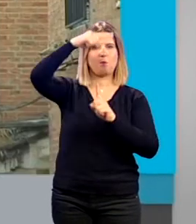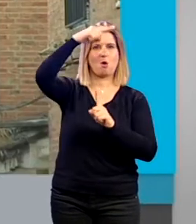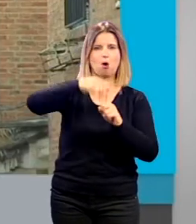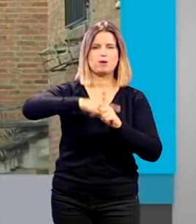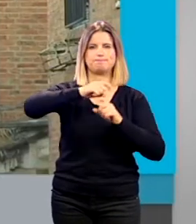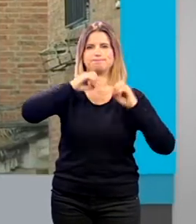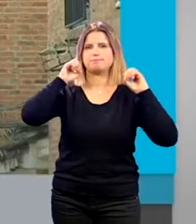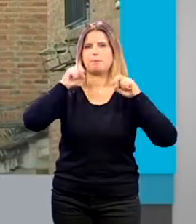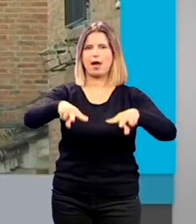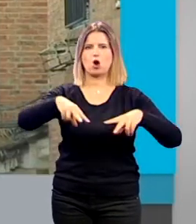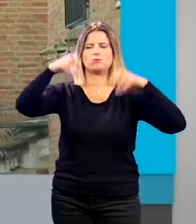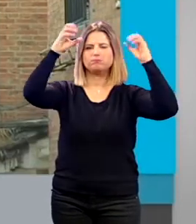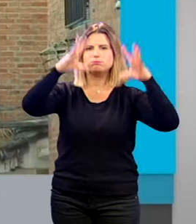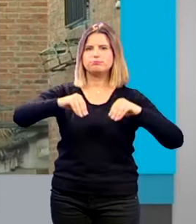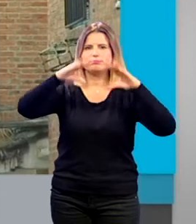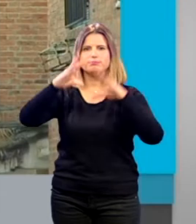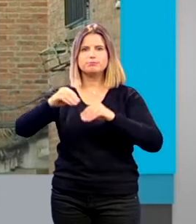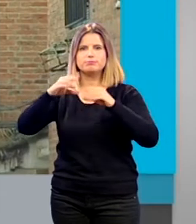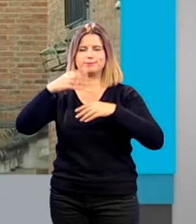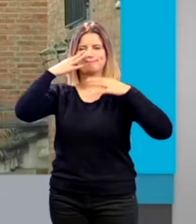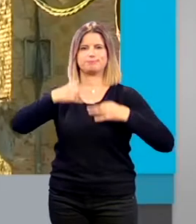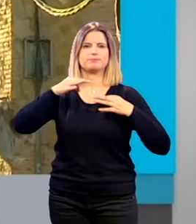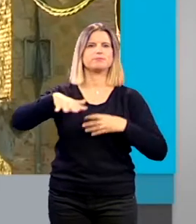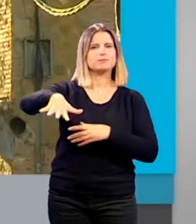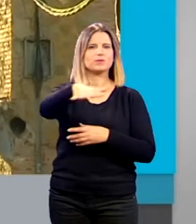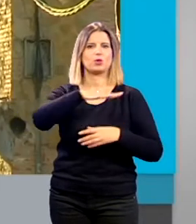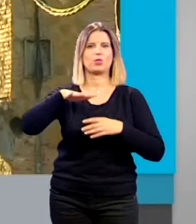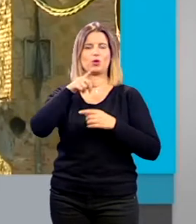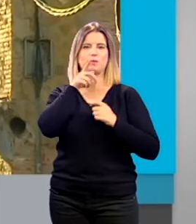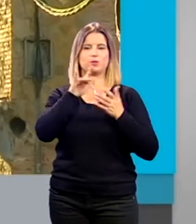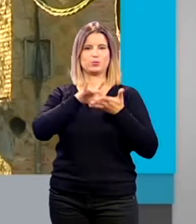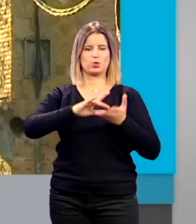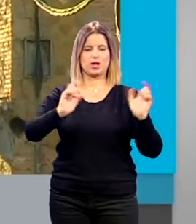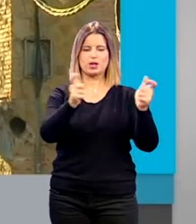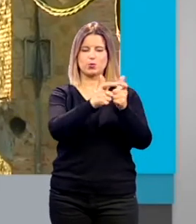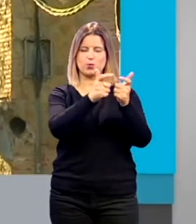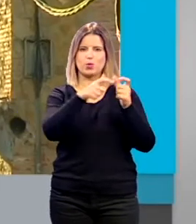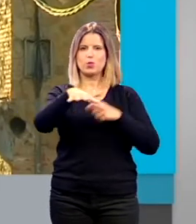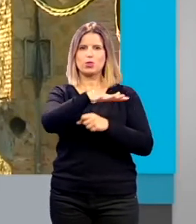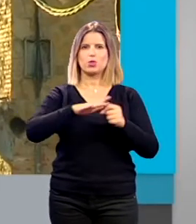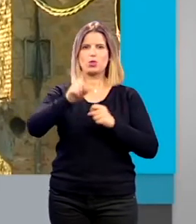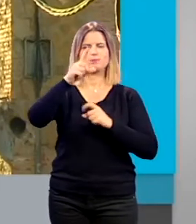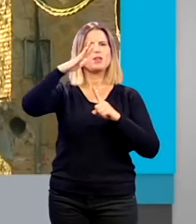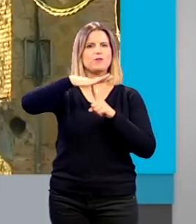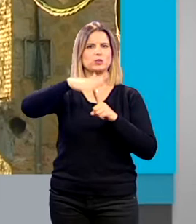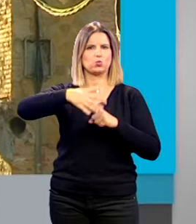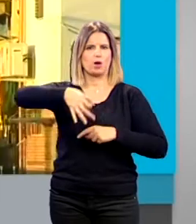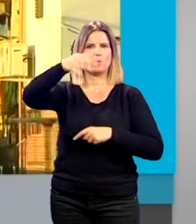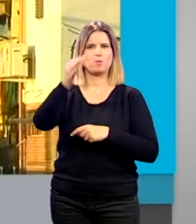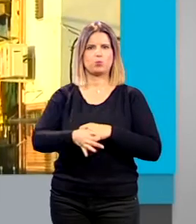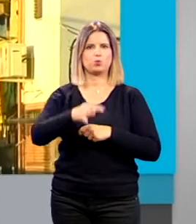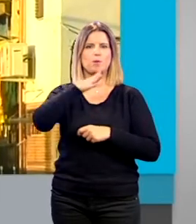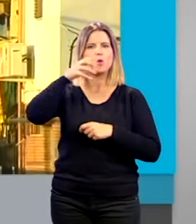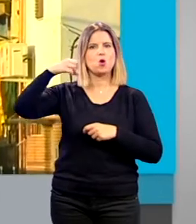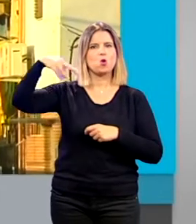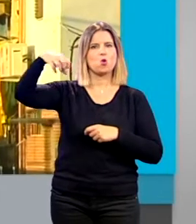Frente a estos cortes, la realidad del distrito han señalado desde la mesa de la zona norte es el pago puntual de las facturas de electricidad por la